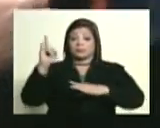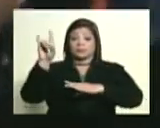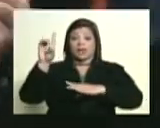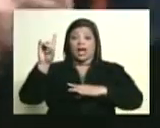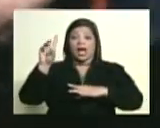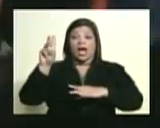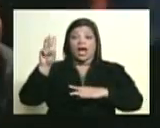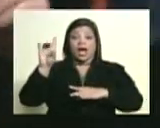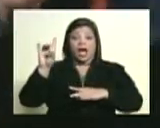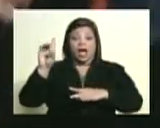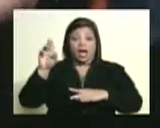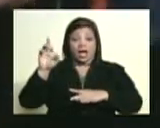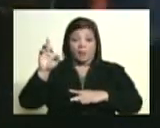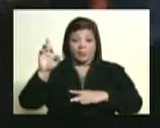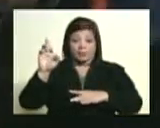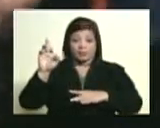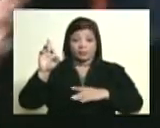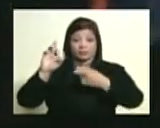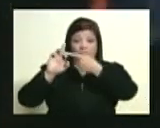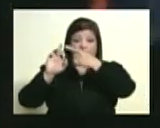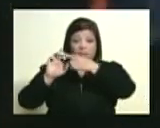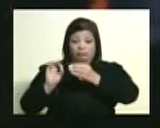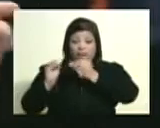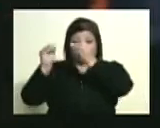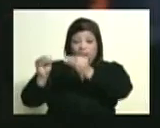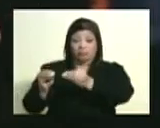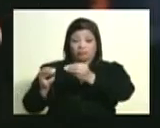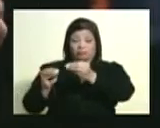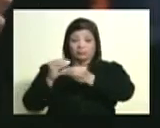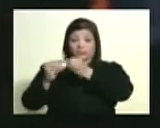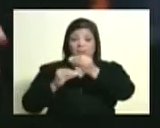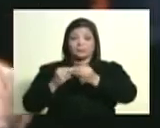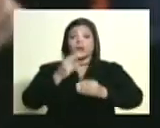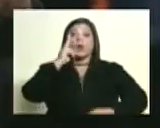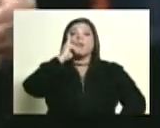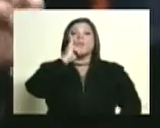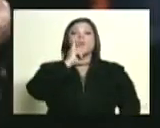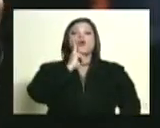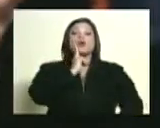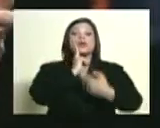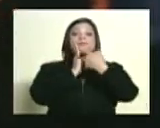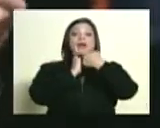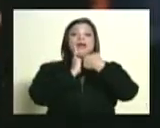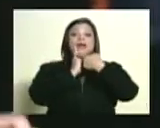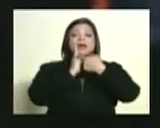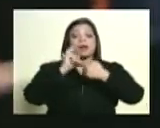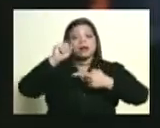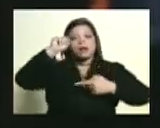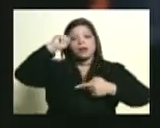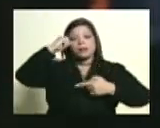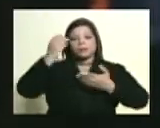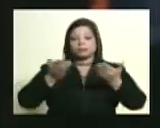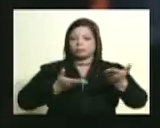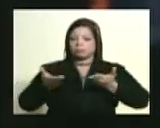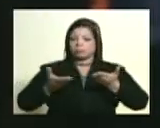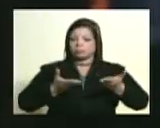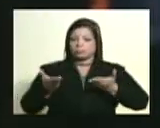y Zamora entra en una elaboración. Bolívar se pone, su recuerdo se pone al servicio,